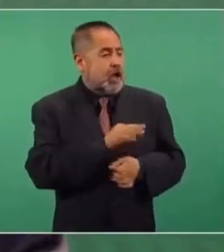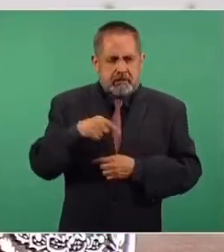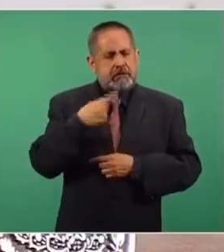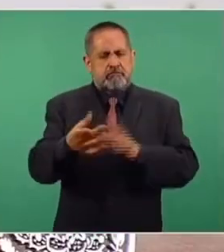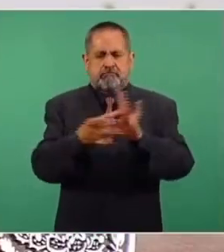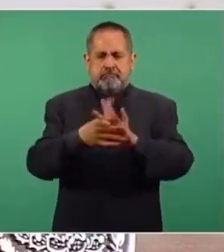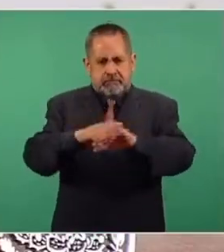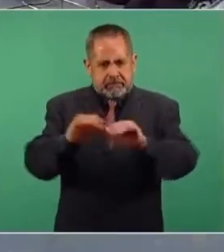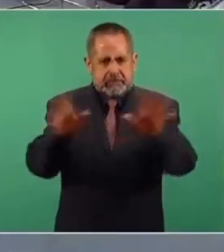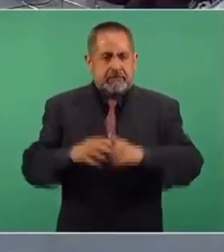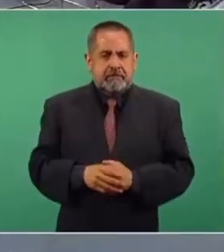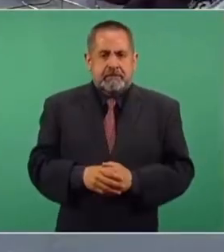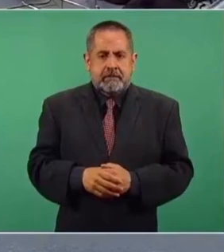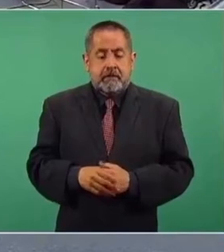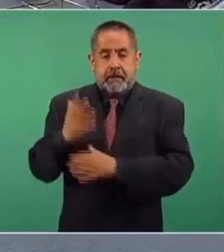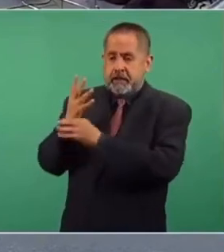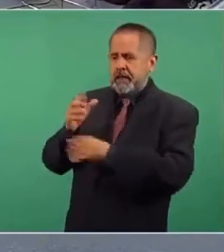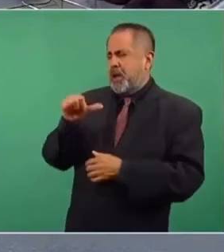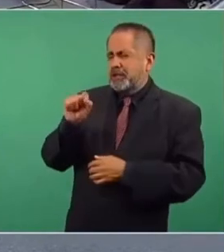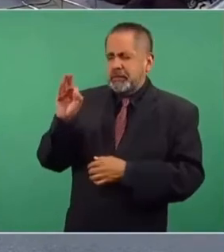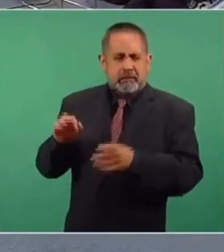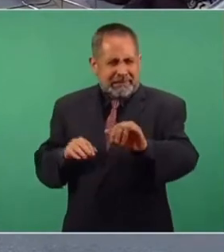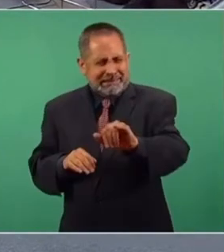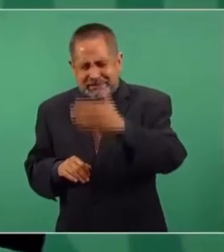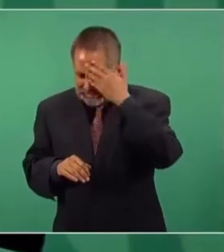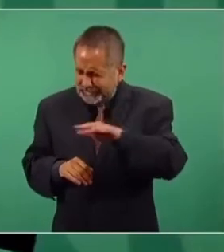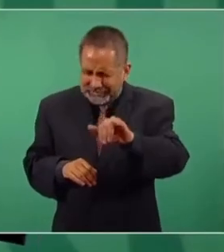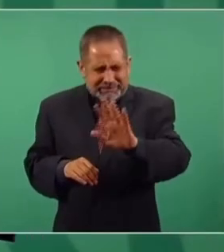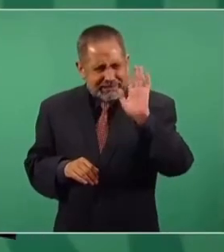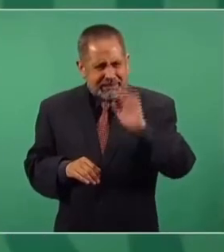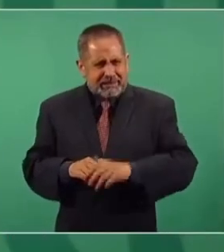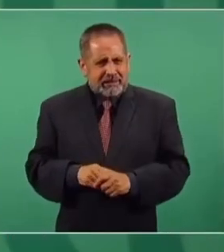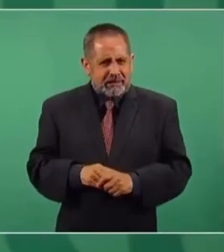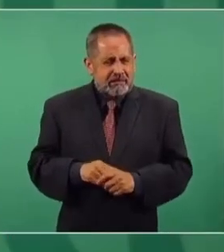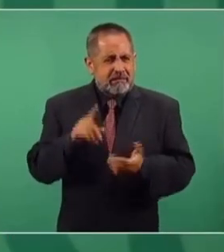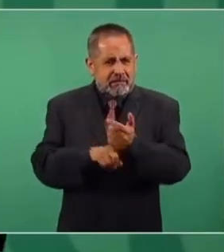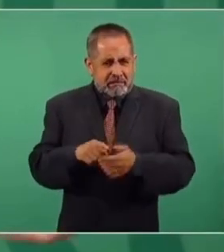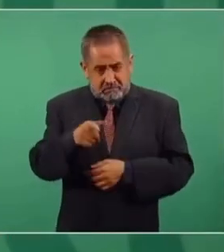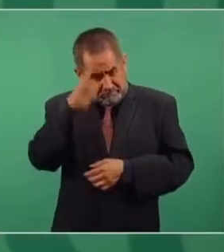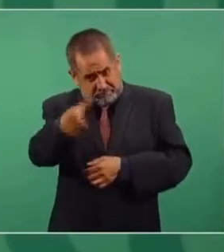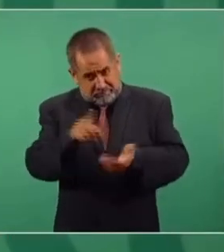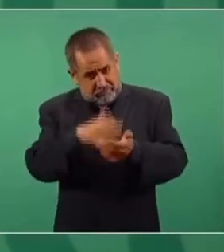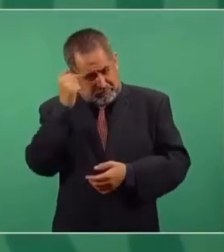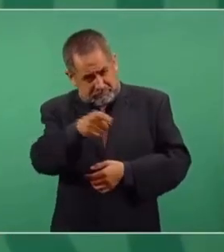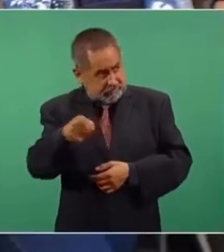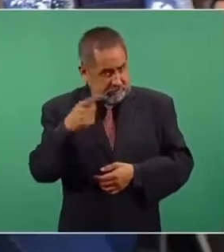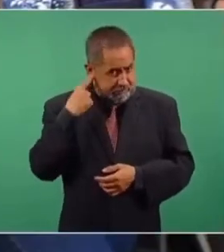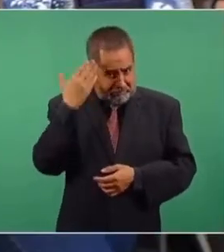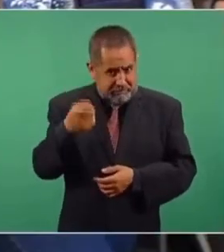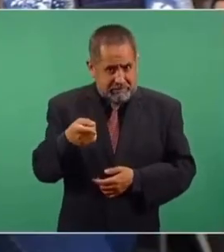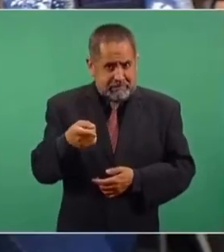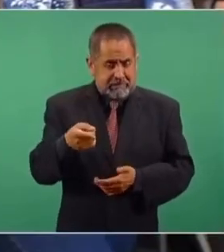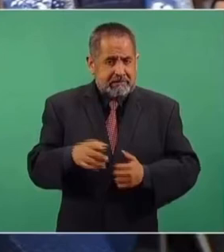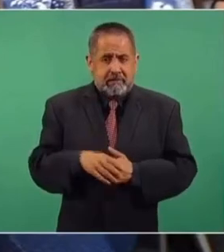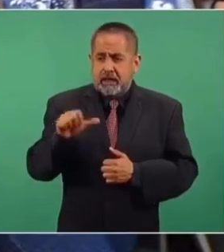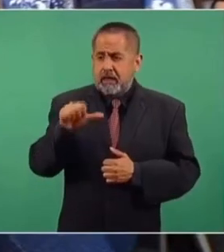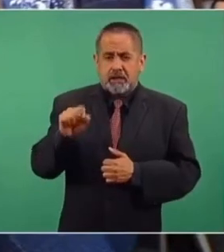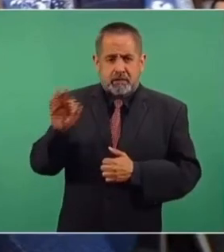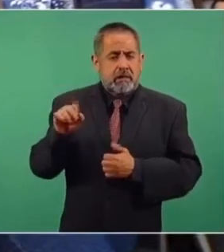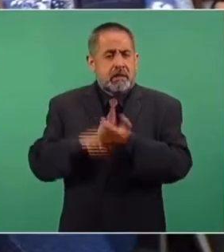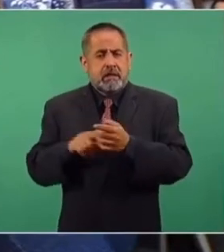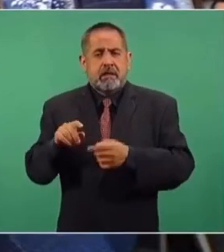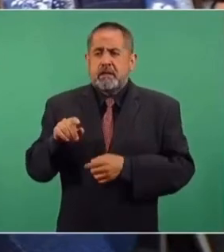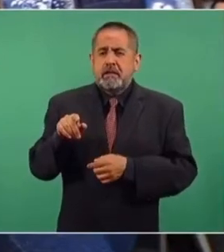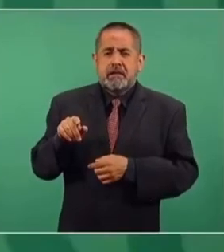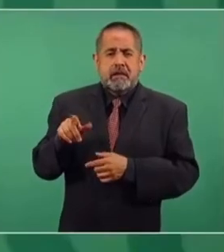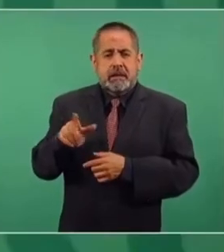y de la corrupción. Es información de la Auditoría Superior de la Federación. sí, sí, pero ya sabemos que no se enteraron ustedes de que la Auditoría Fiscal